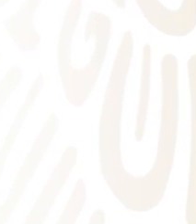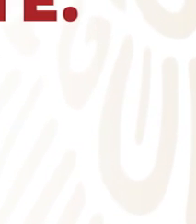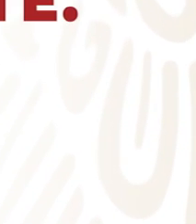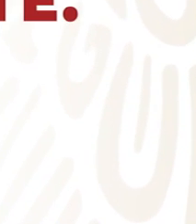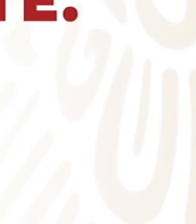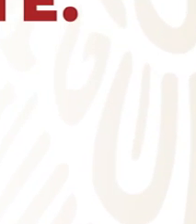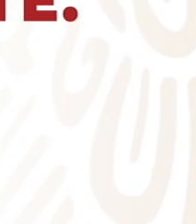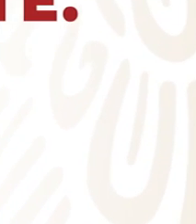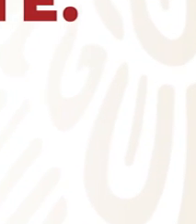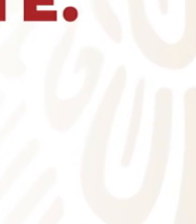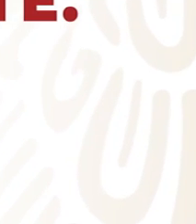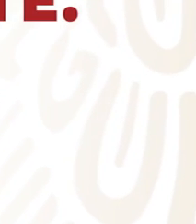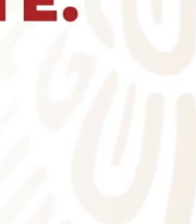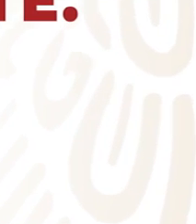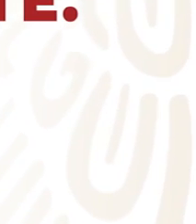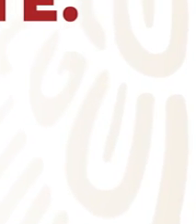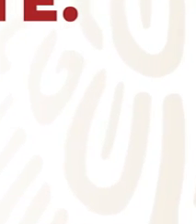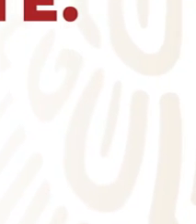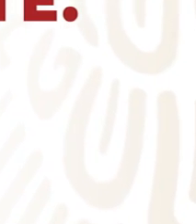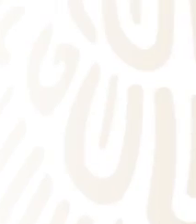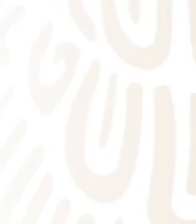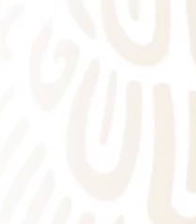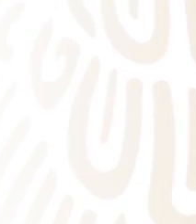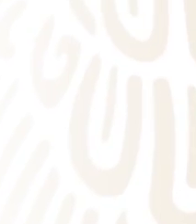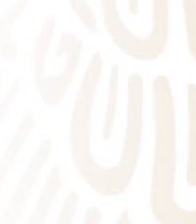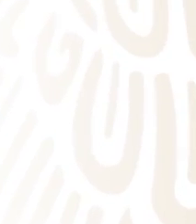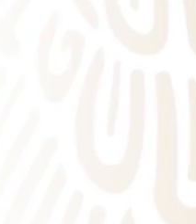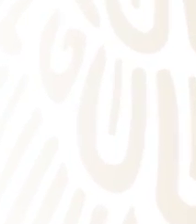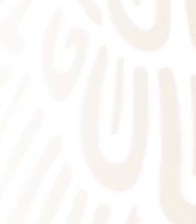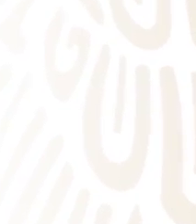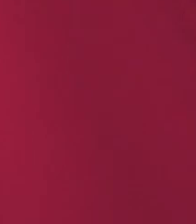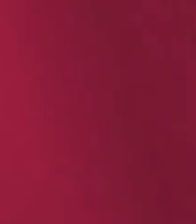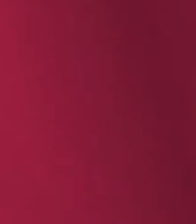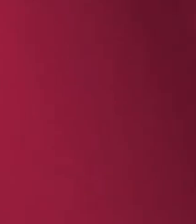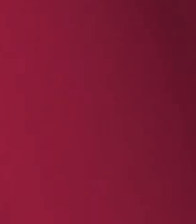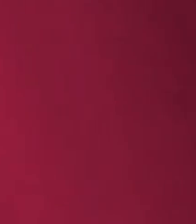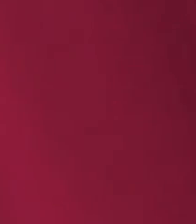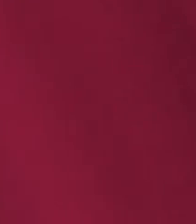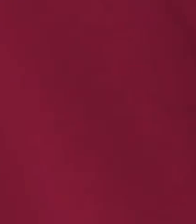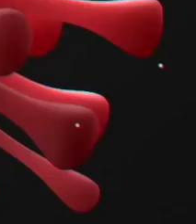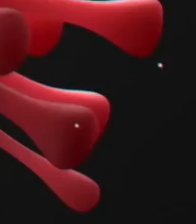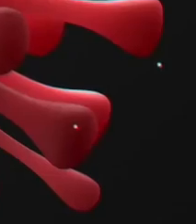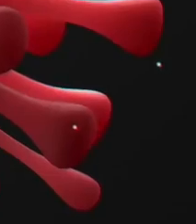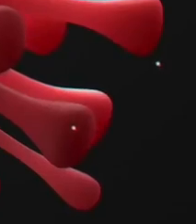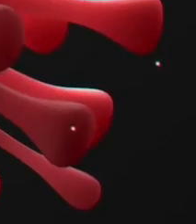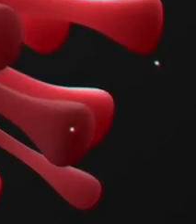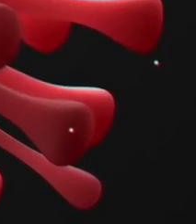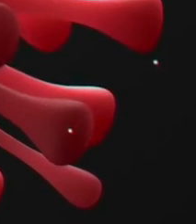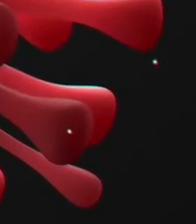Seamos solidarios y juntos saldremos adelante. Quédate en casa. Gobierno de México.